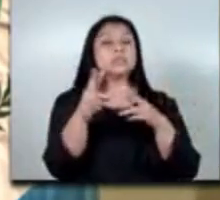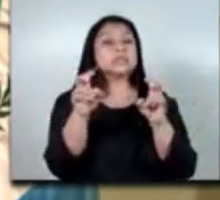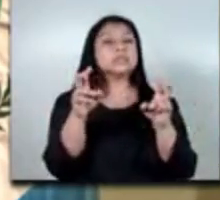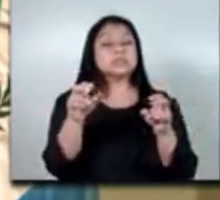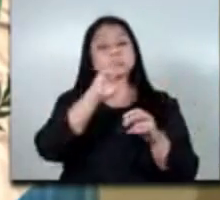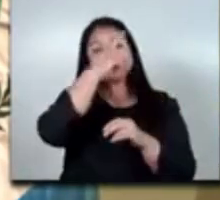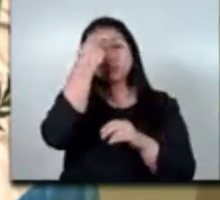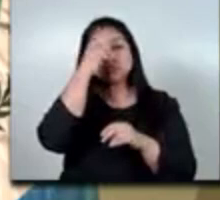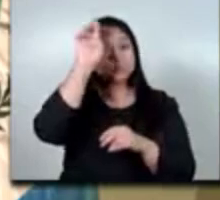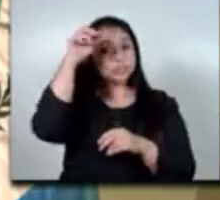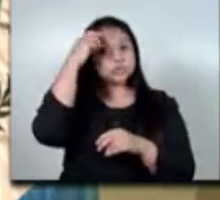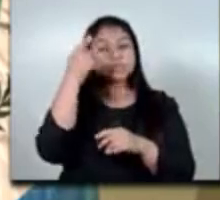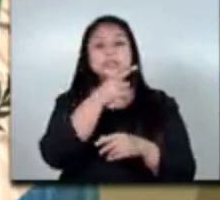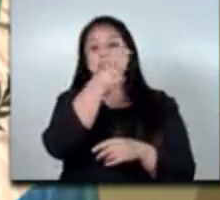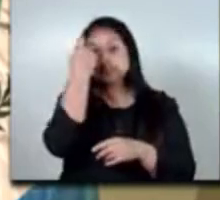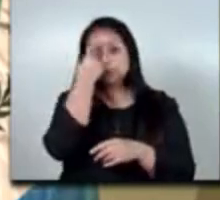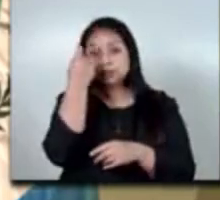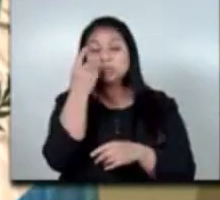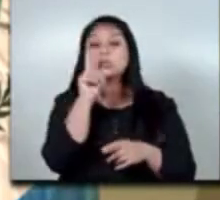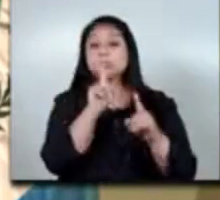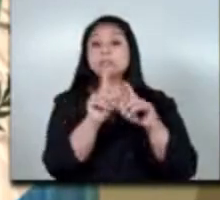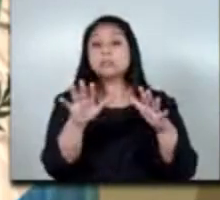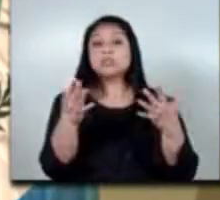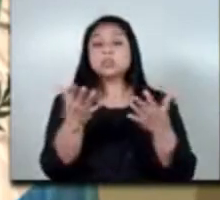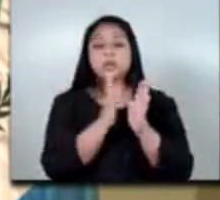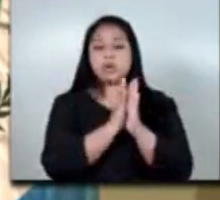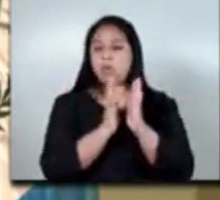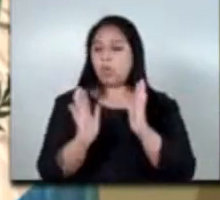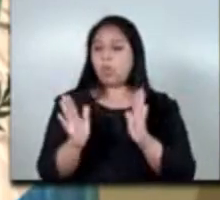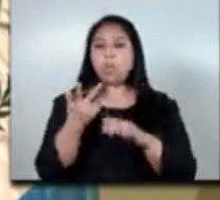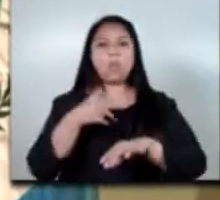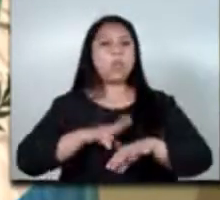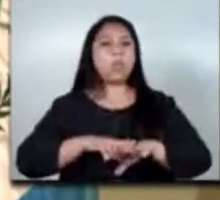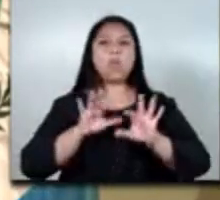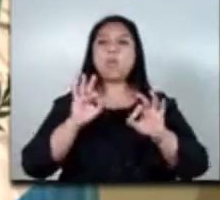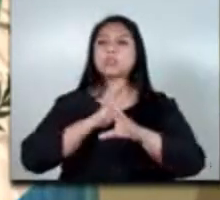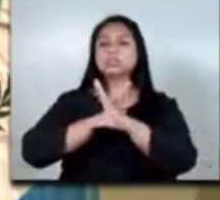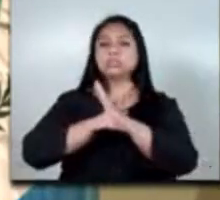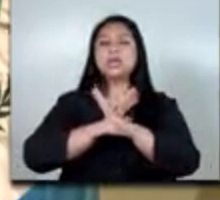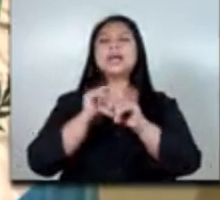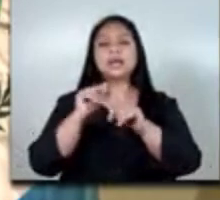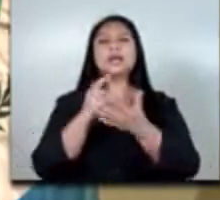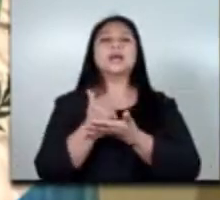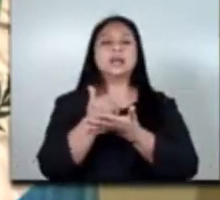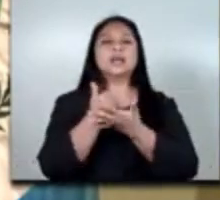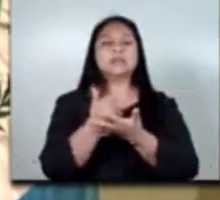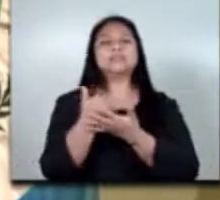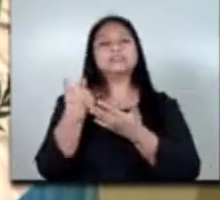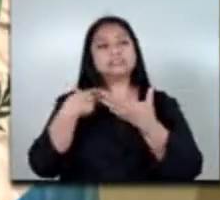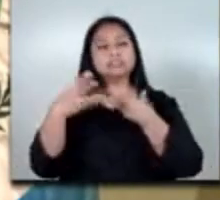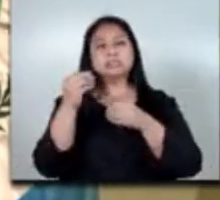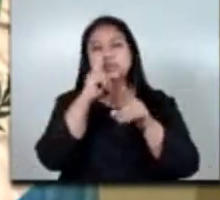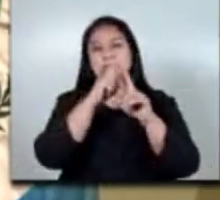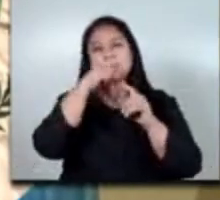empleo y cuando se da de forma regular ordenada y segura contribuye a prevenir el tráfico ilícito de